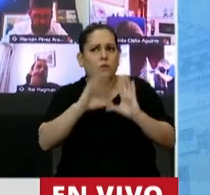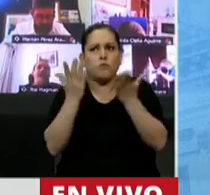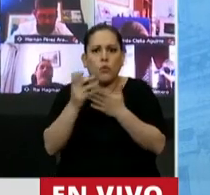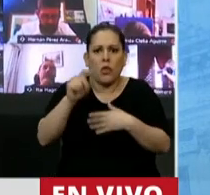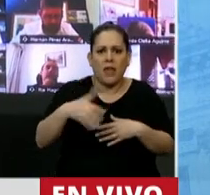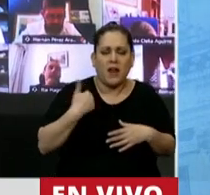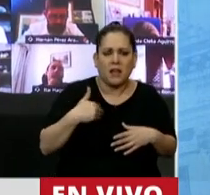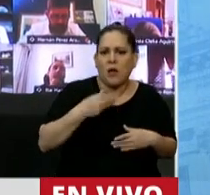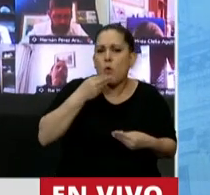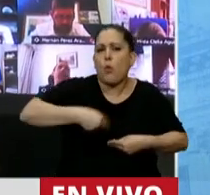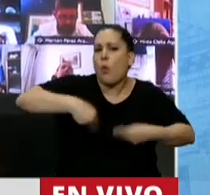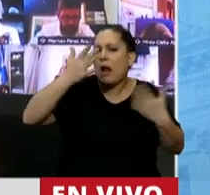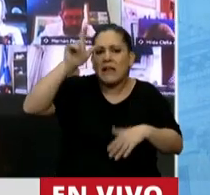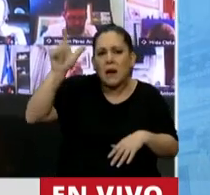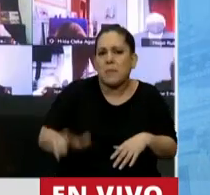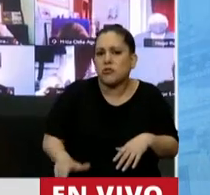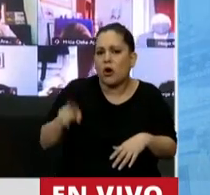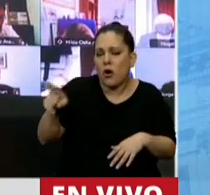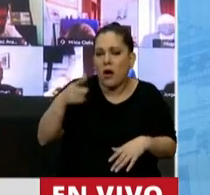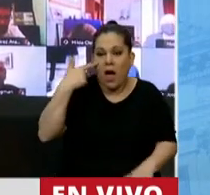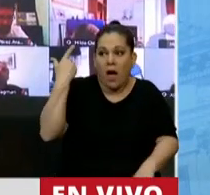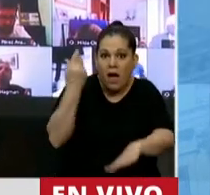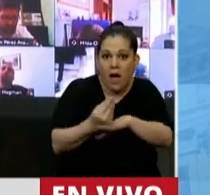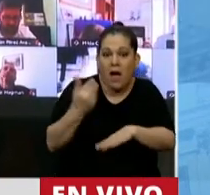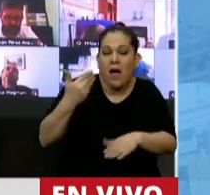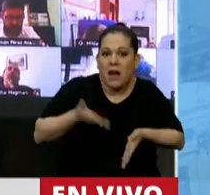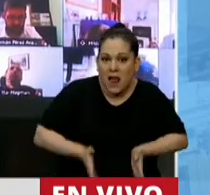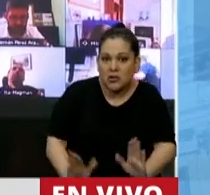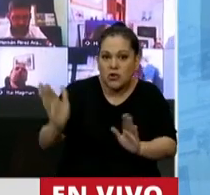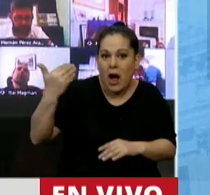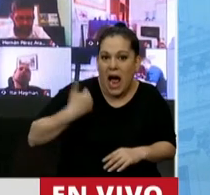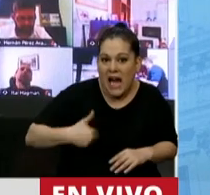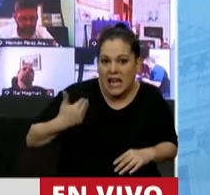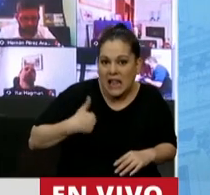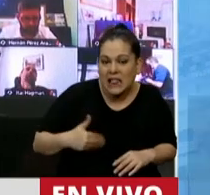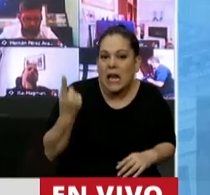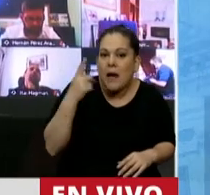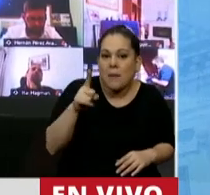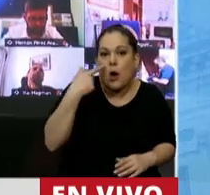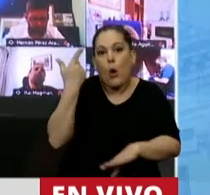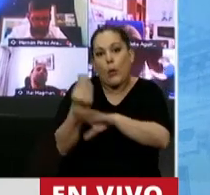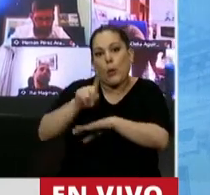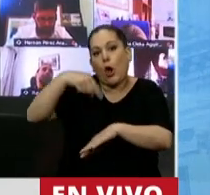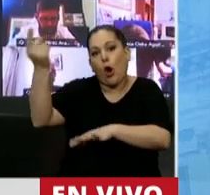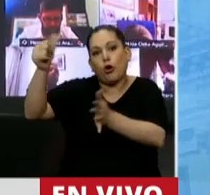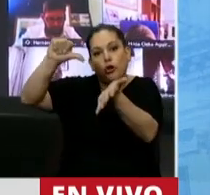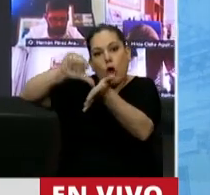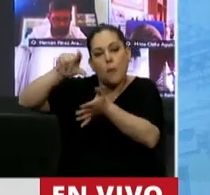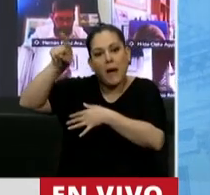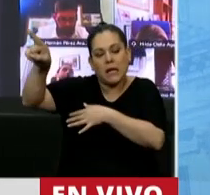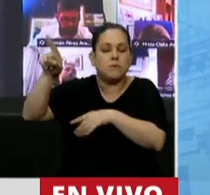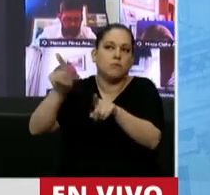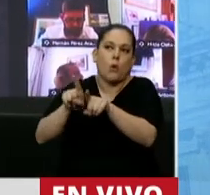Cualquier persona por el solo hecho de ser de nacionalidad argentina, pero que esté residiendo en un país considerado no